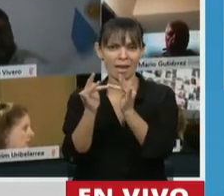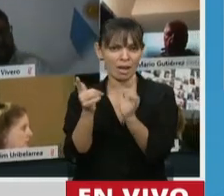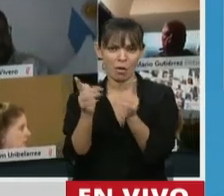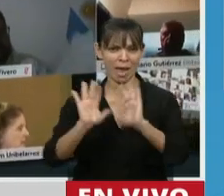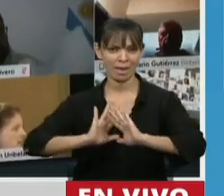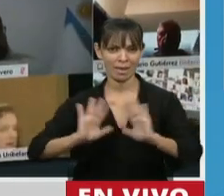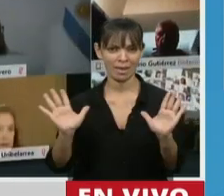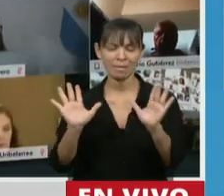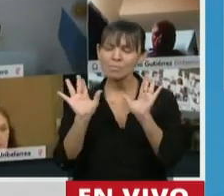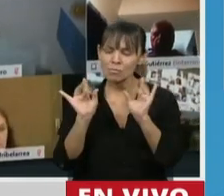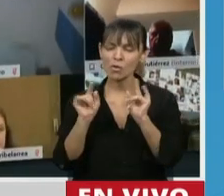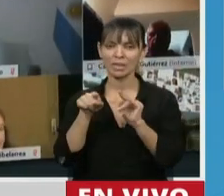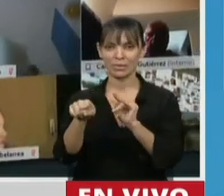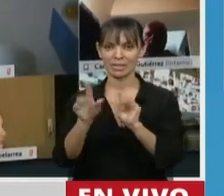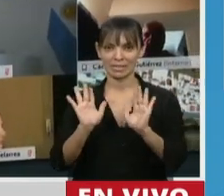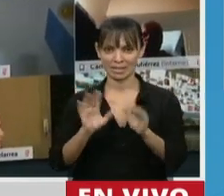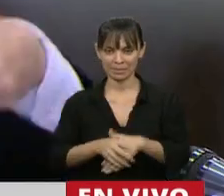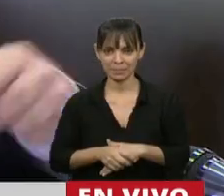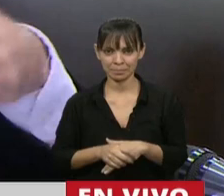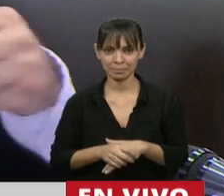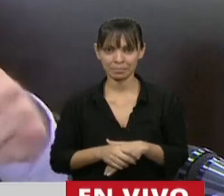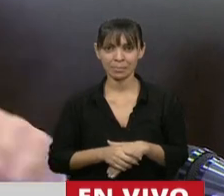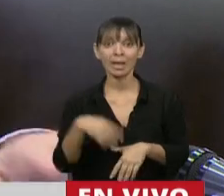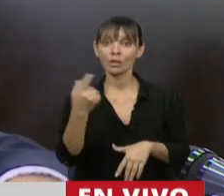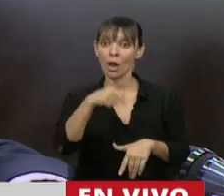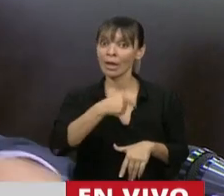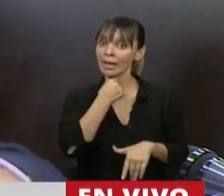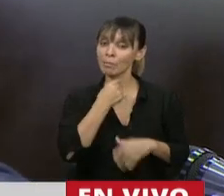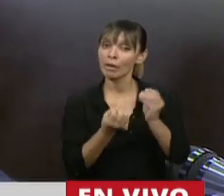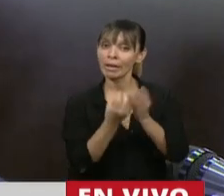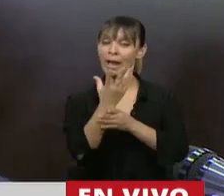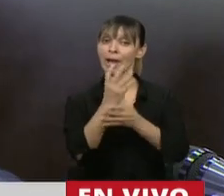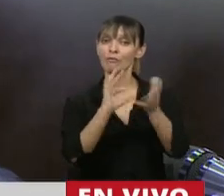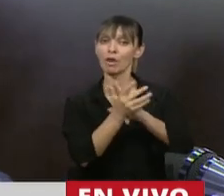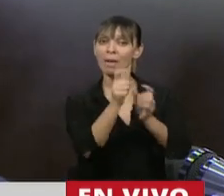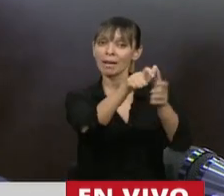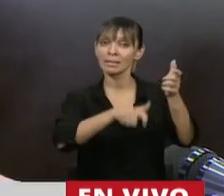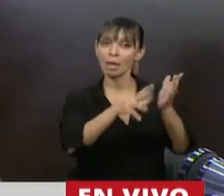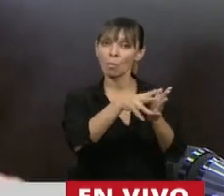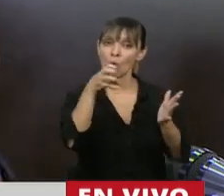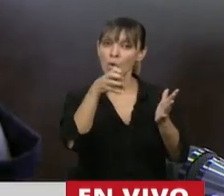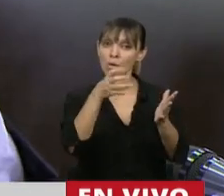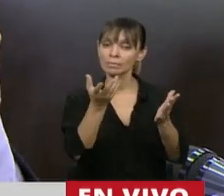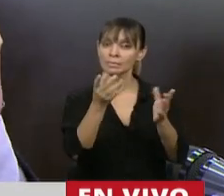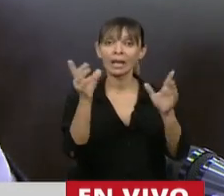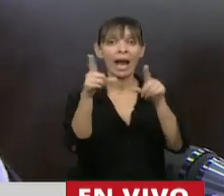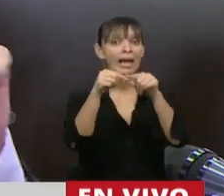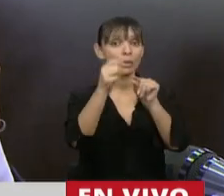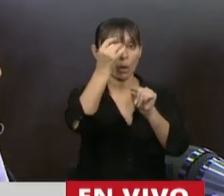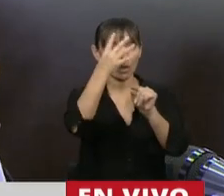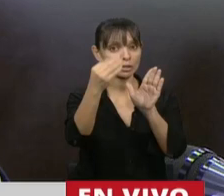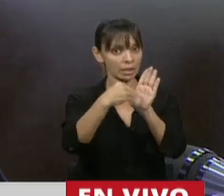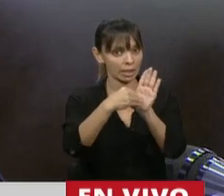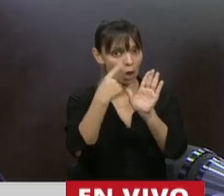Es difícil esa situación. Entonces, cuando queremos incorporar un sistema de receta electrónica, en el artículo 12,